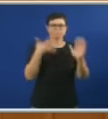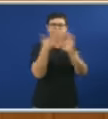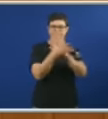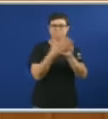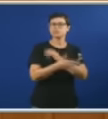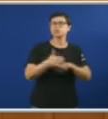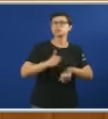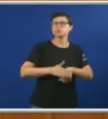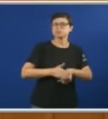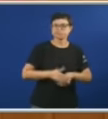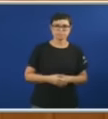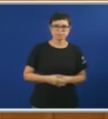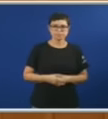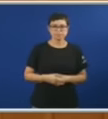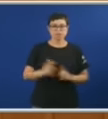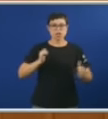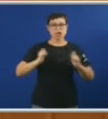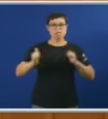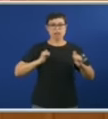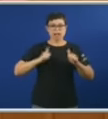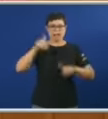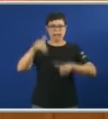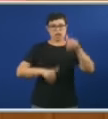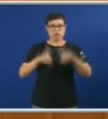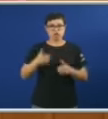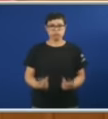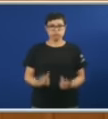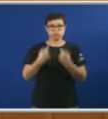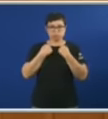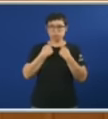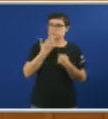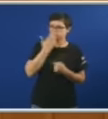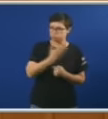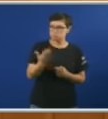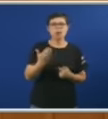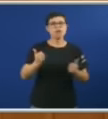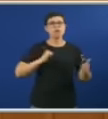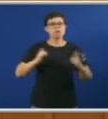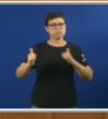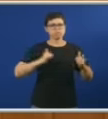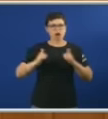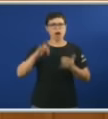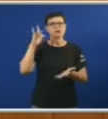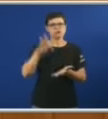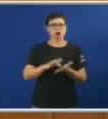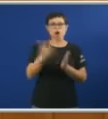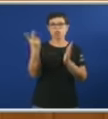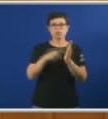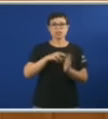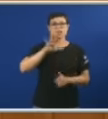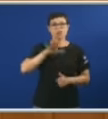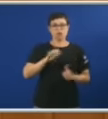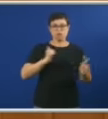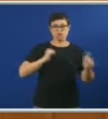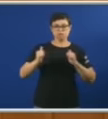Pois porque Cando perdeu Fraga As eleccións Porque efectivamente Fraga perdeu As eleccións Neste país No ano 2005